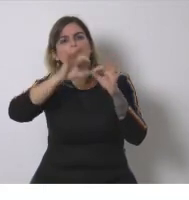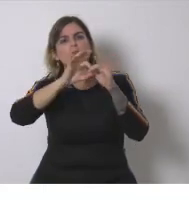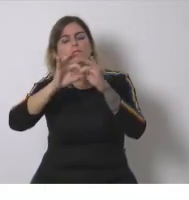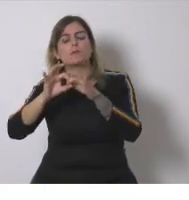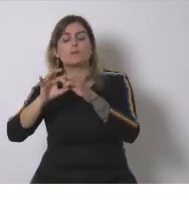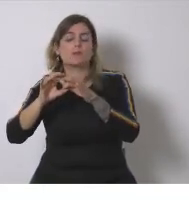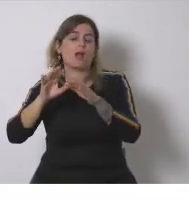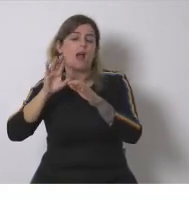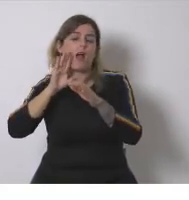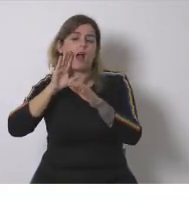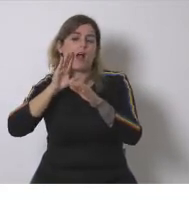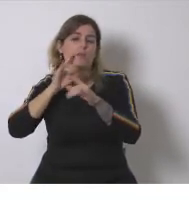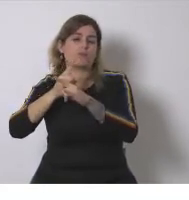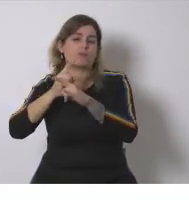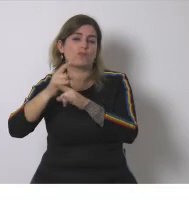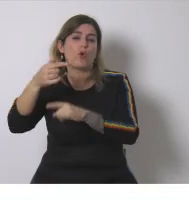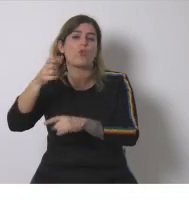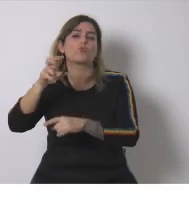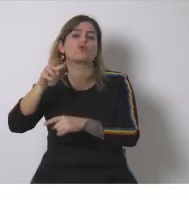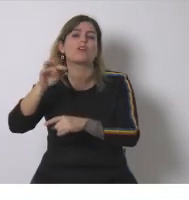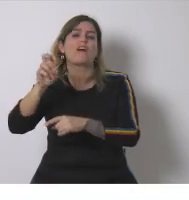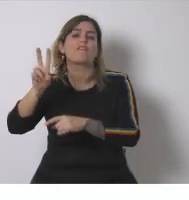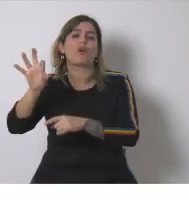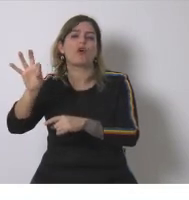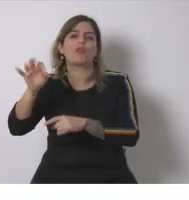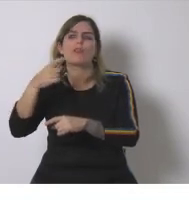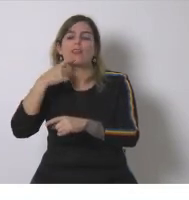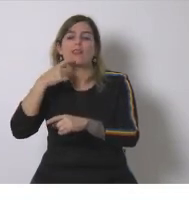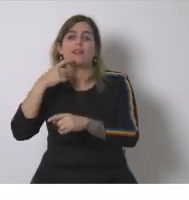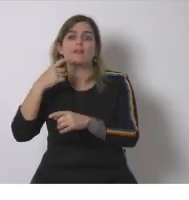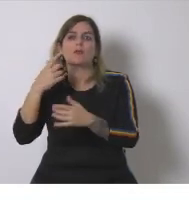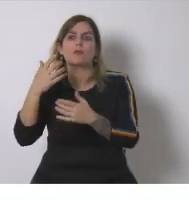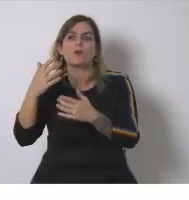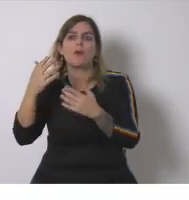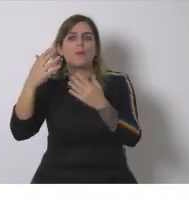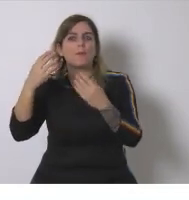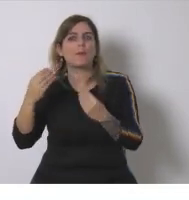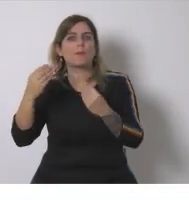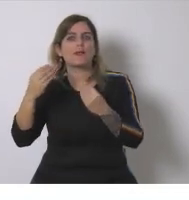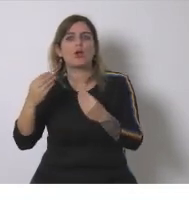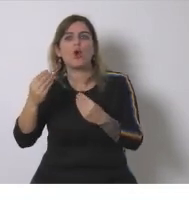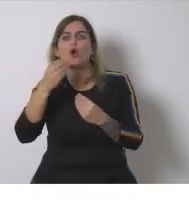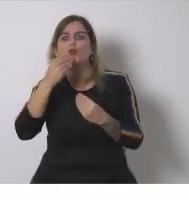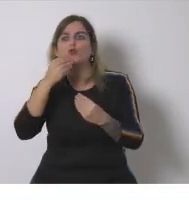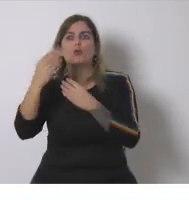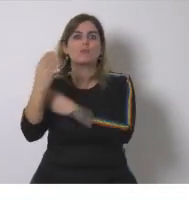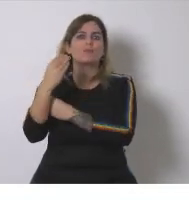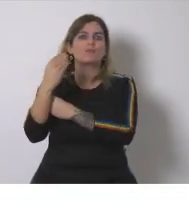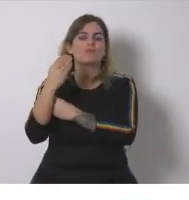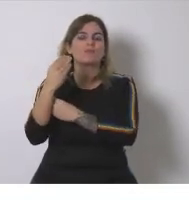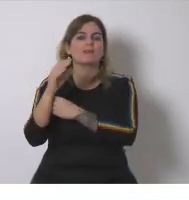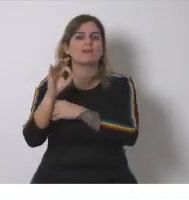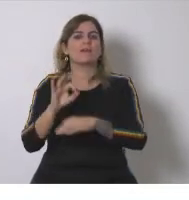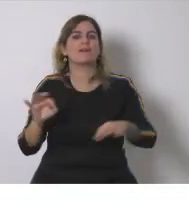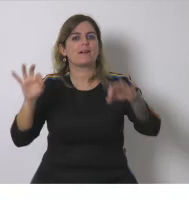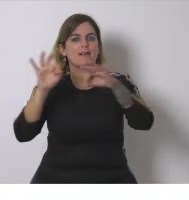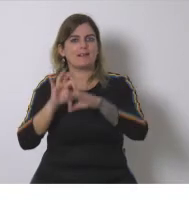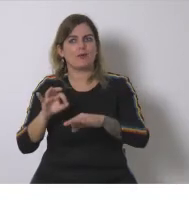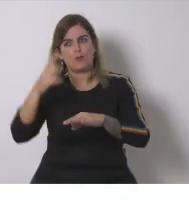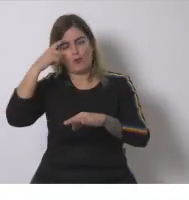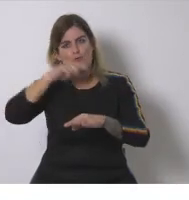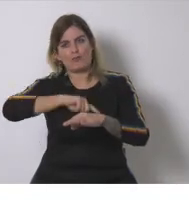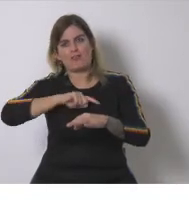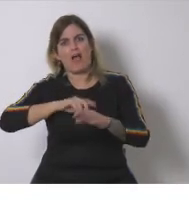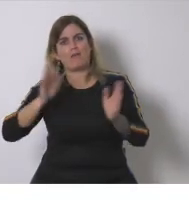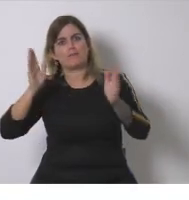con respecto a Gustavo porque existe el problema de que nadie nos